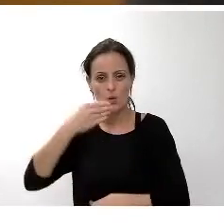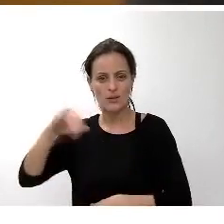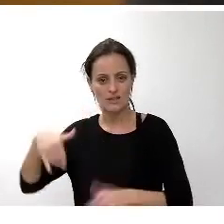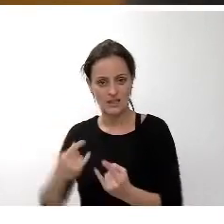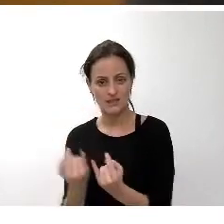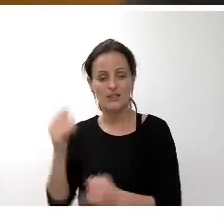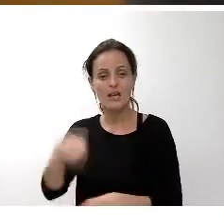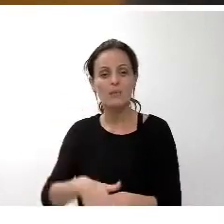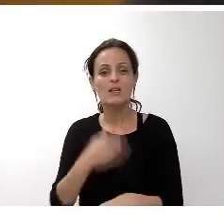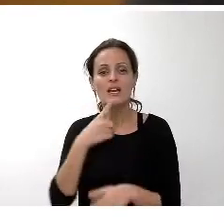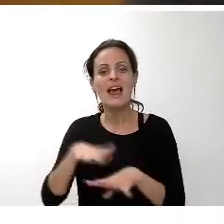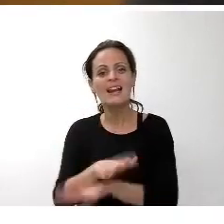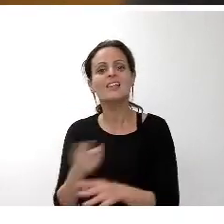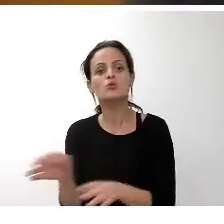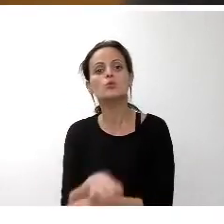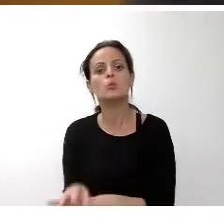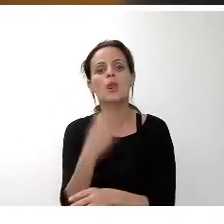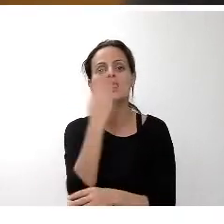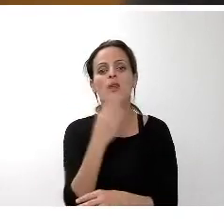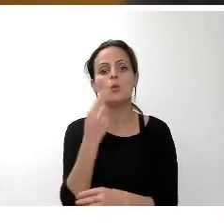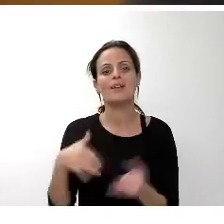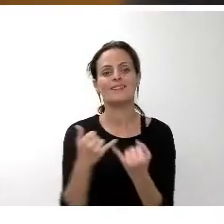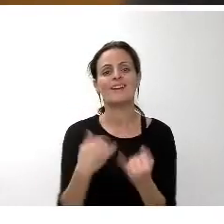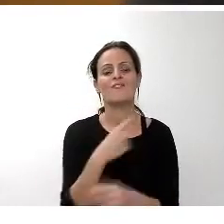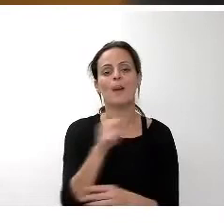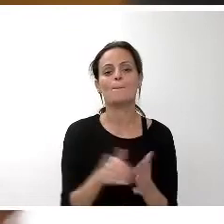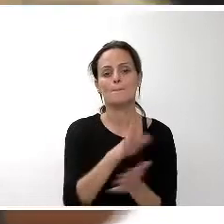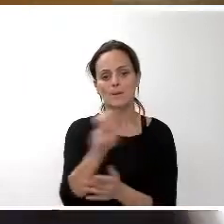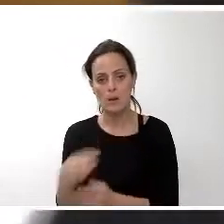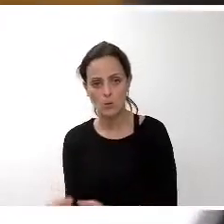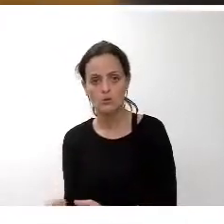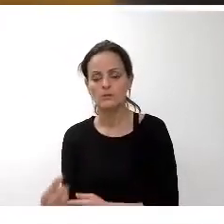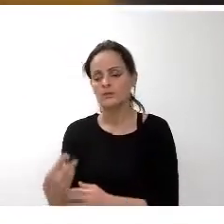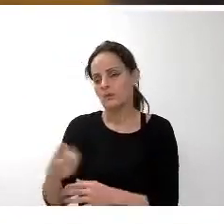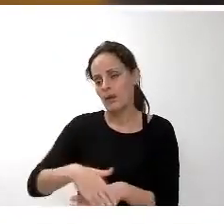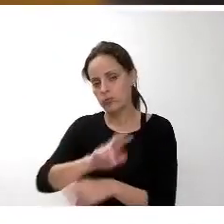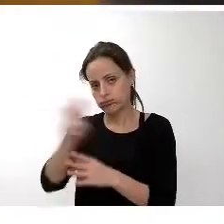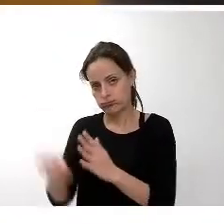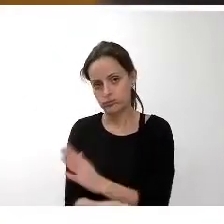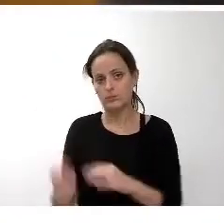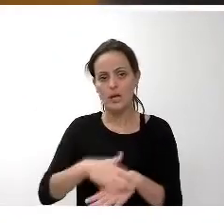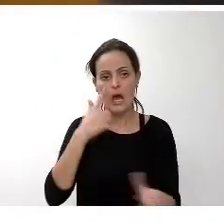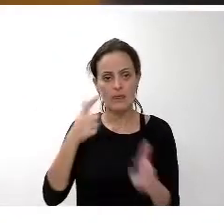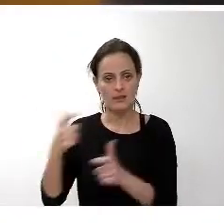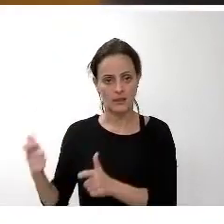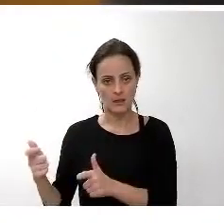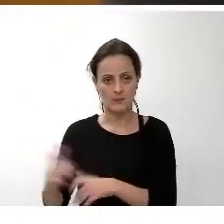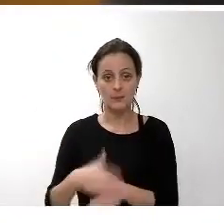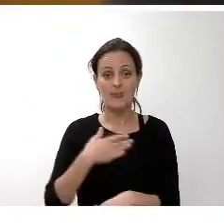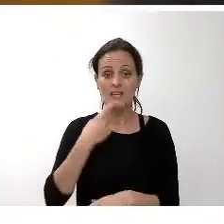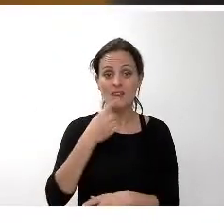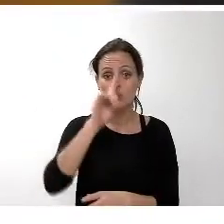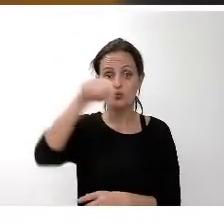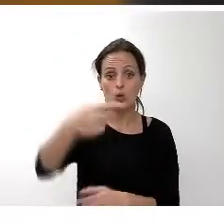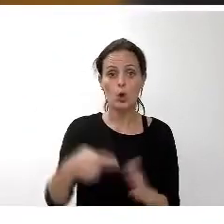insular de escuelas de música de Tenerife 516.000 euros entre otros a destacar a lo largo del 2016